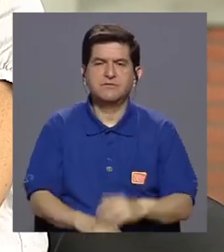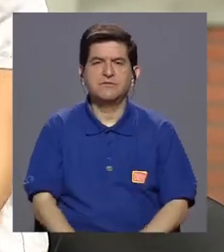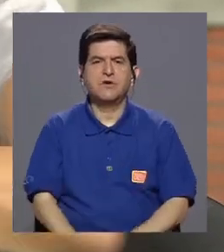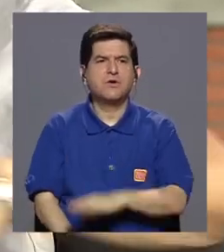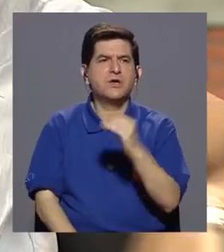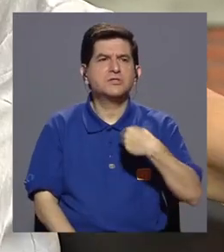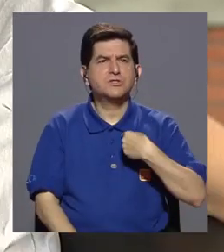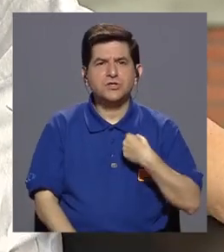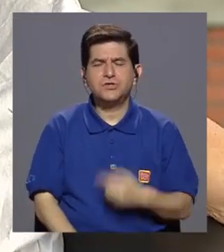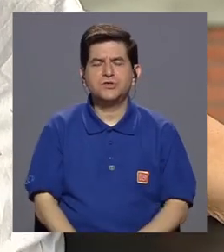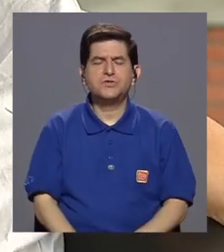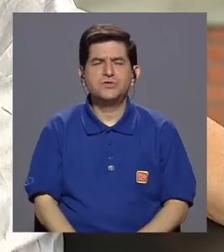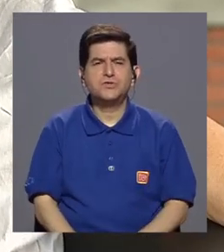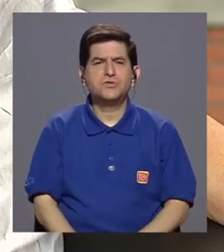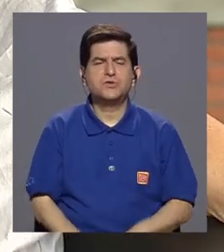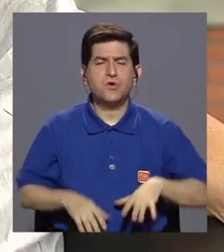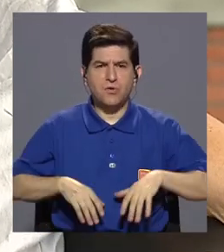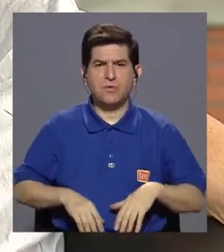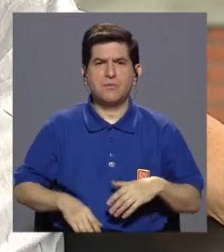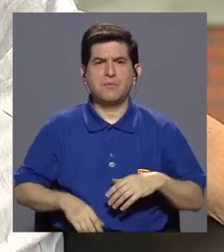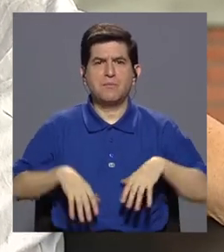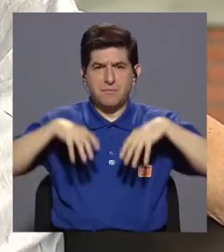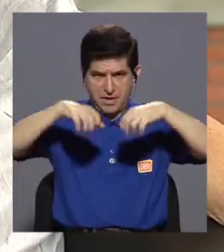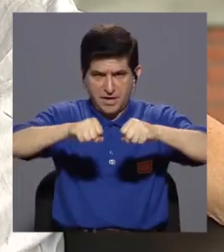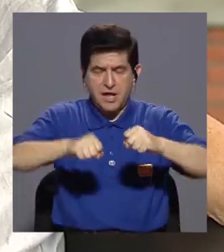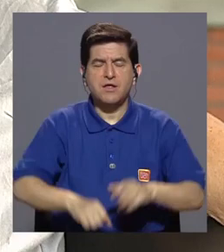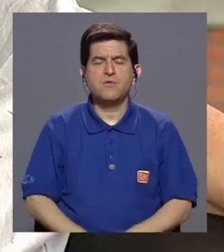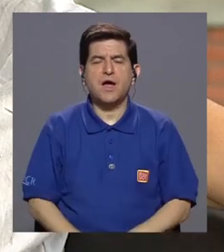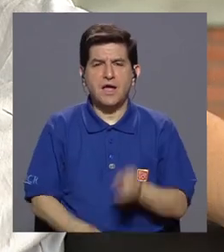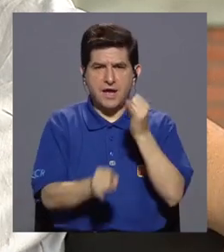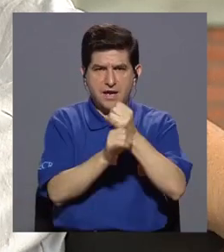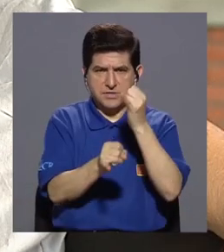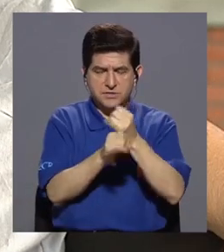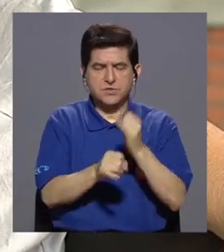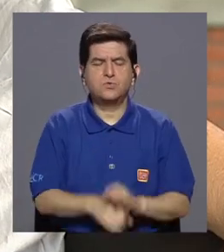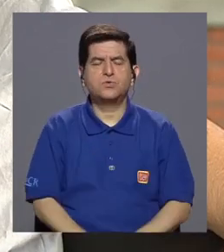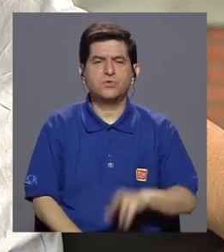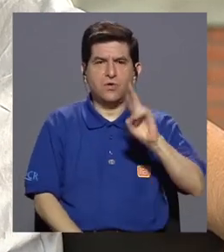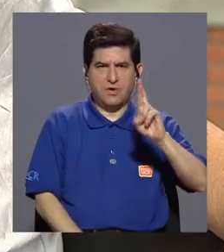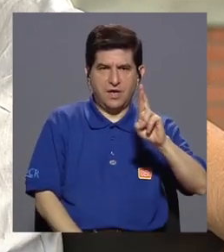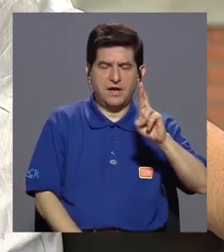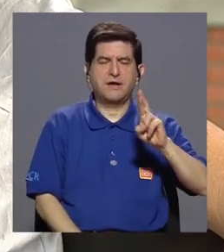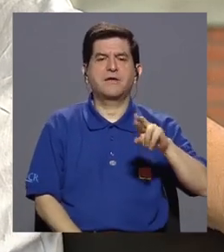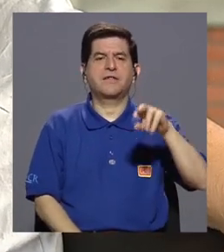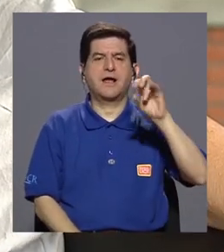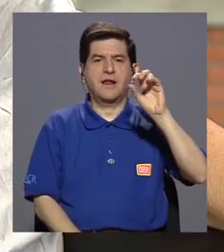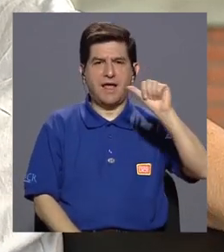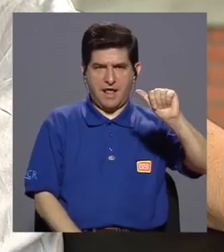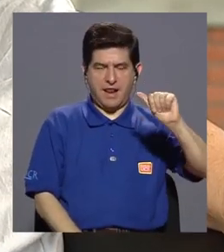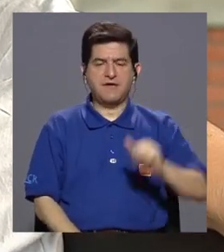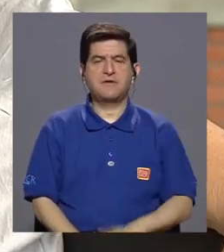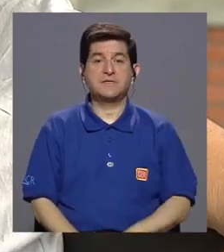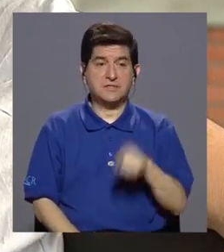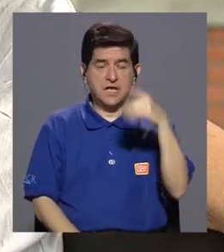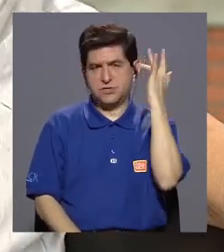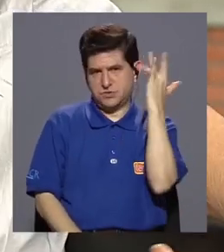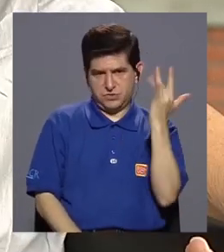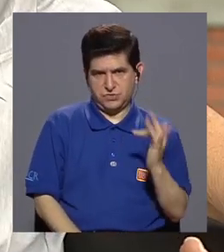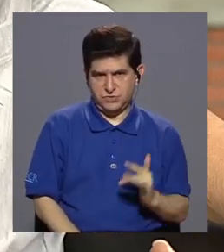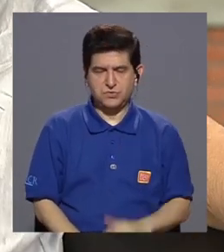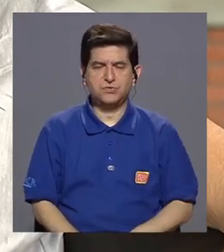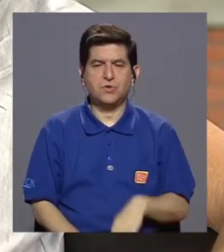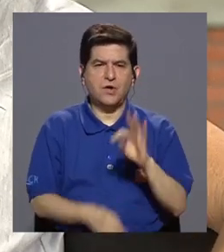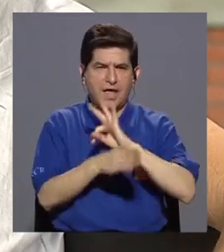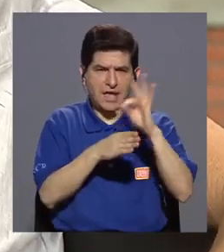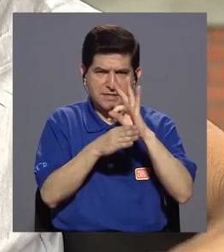gradué en el Instituto Radical Aliveness de California como terapeuta en Radical